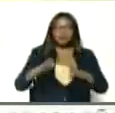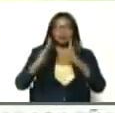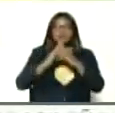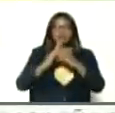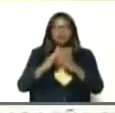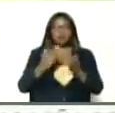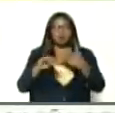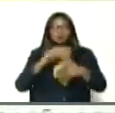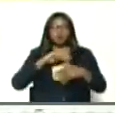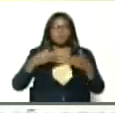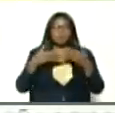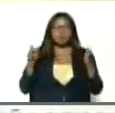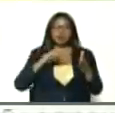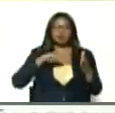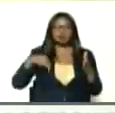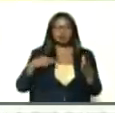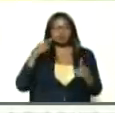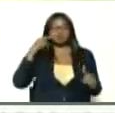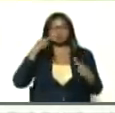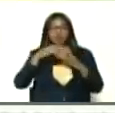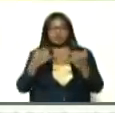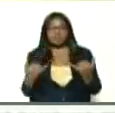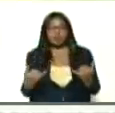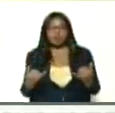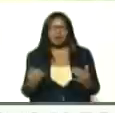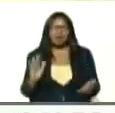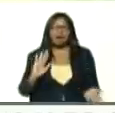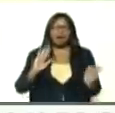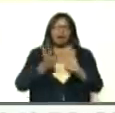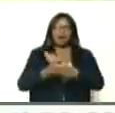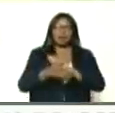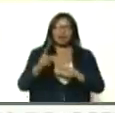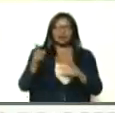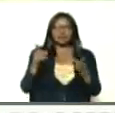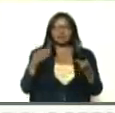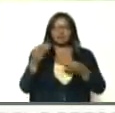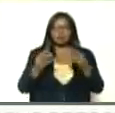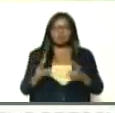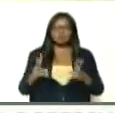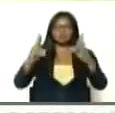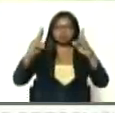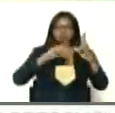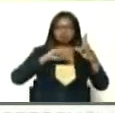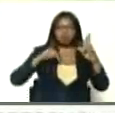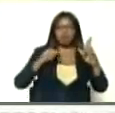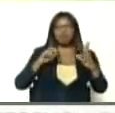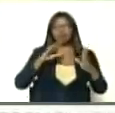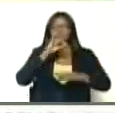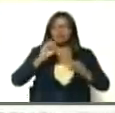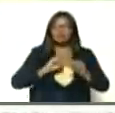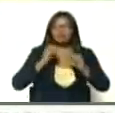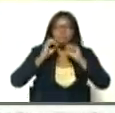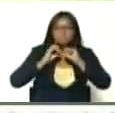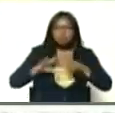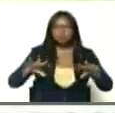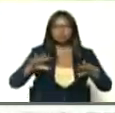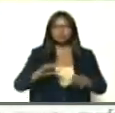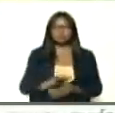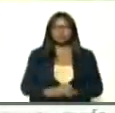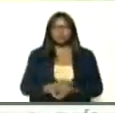nos va a permitir, a nosotros, definitivamente, cortar, con esa cadena de contagio, y retomar, los filtros,